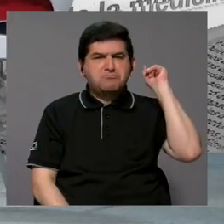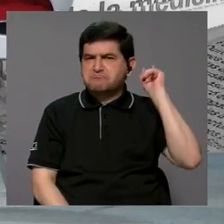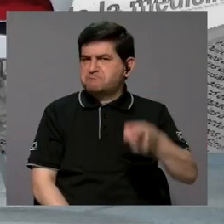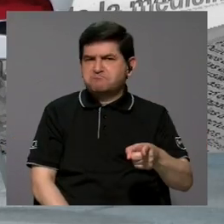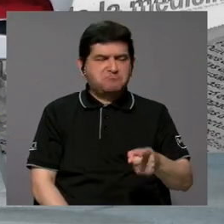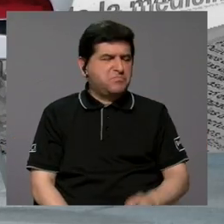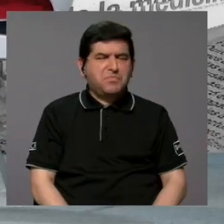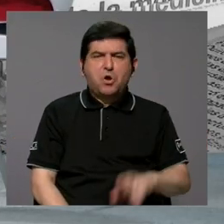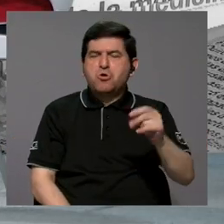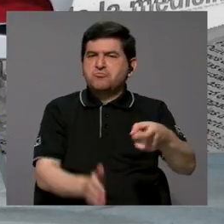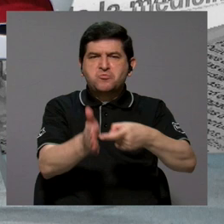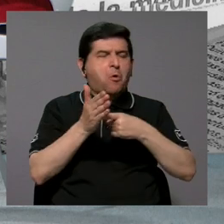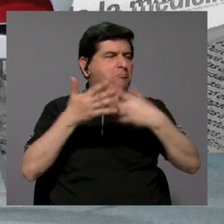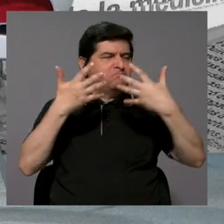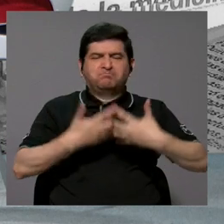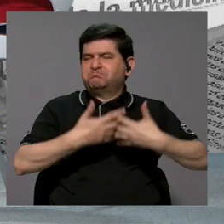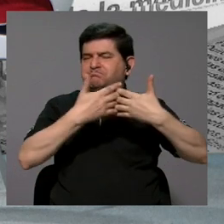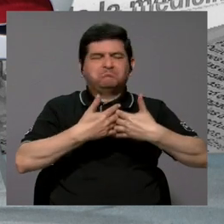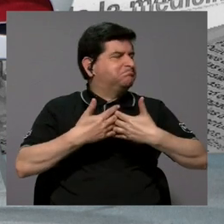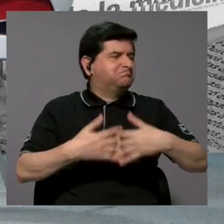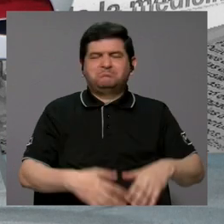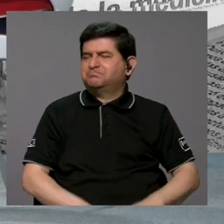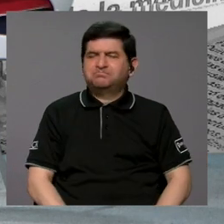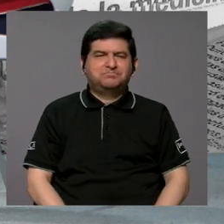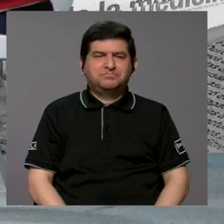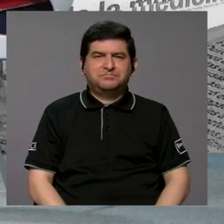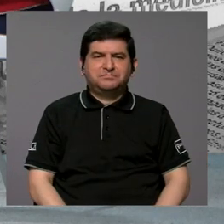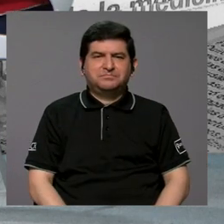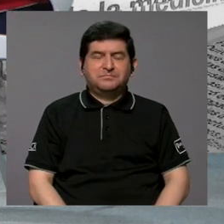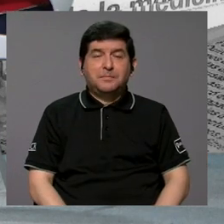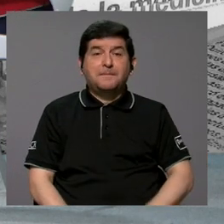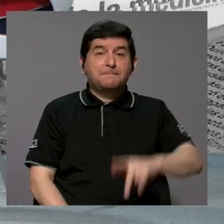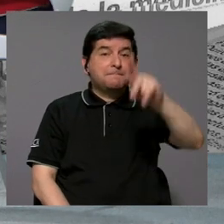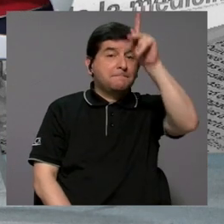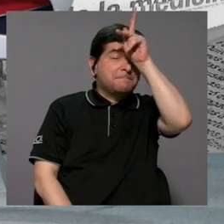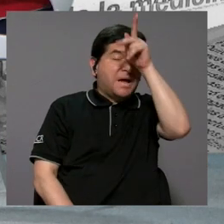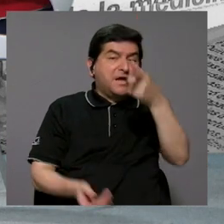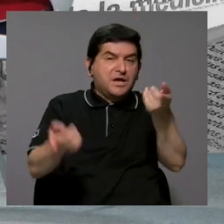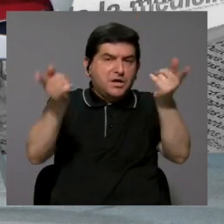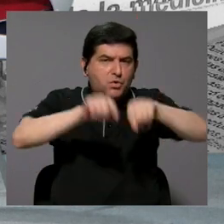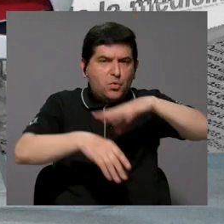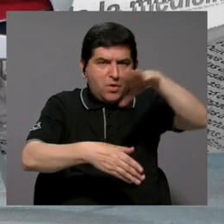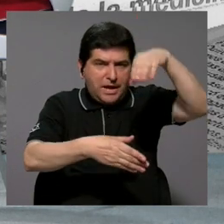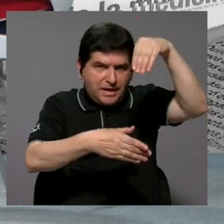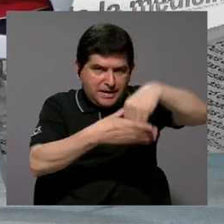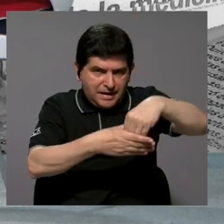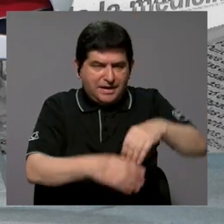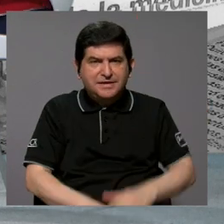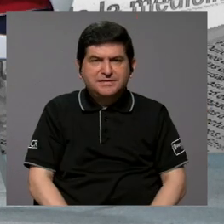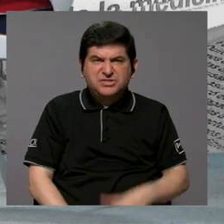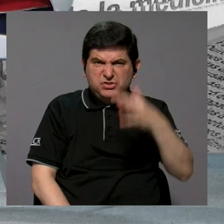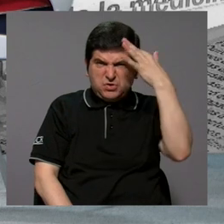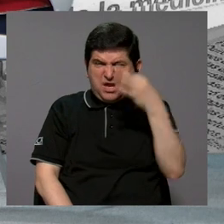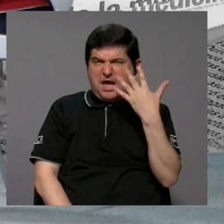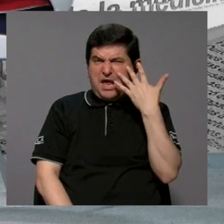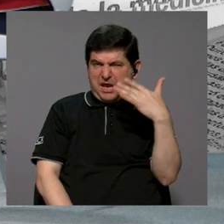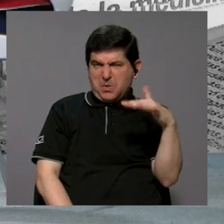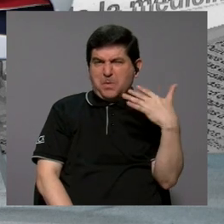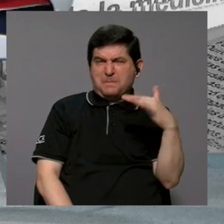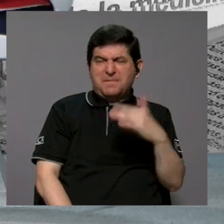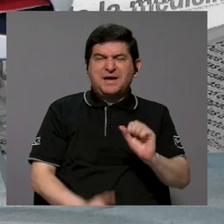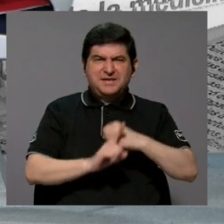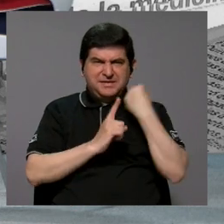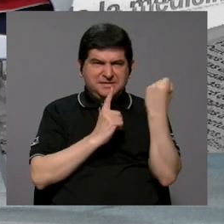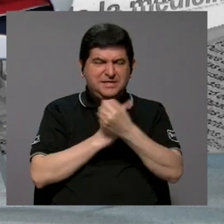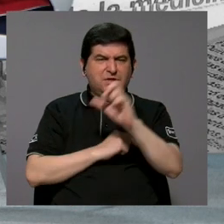obligatoriedades, ni requisitos a las empresas, no, porque en sí Perú, en este caso contexto, era, es y creo que es muy similar a